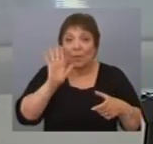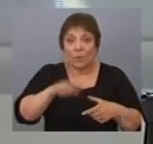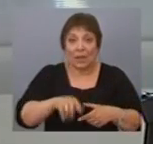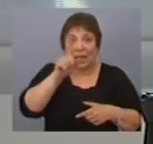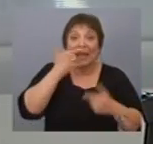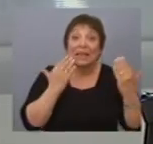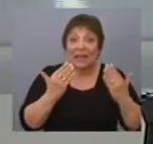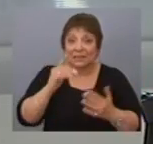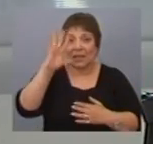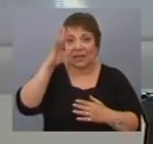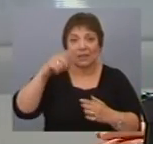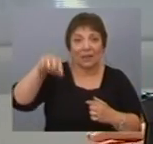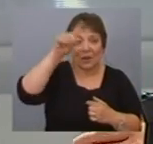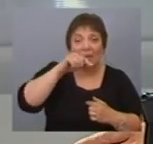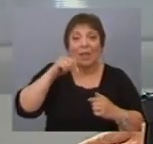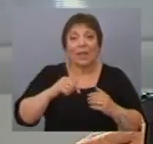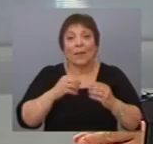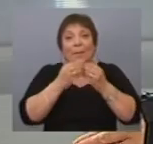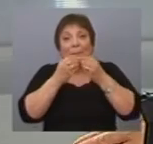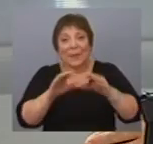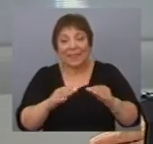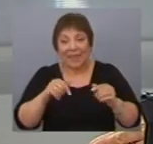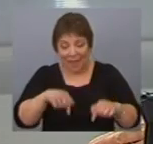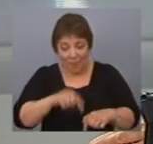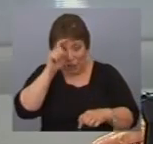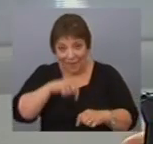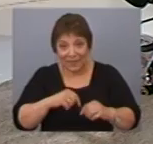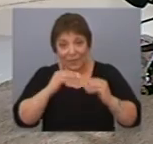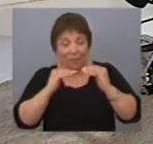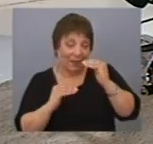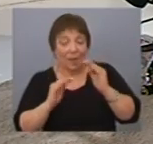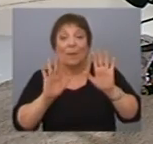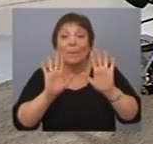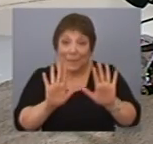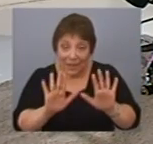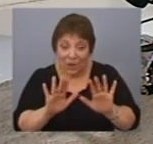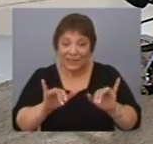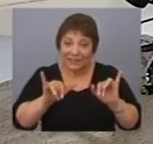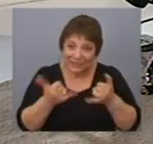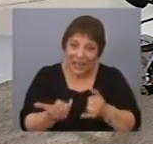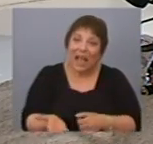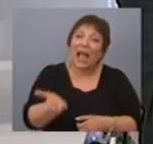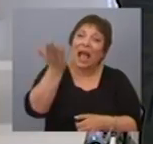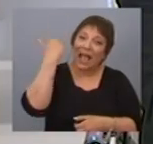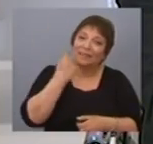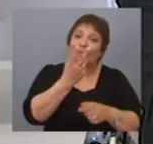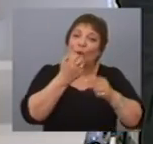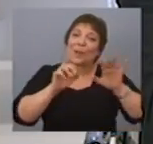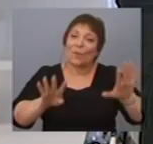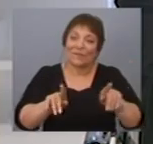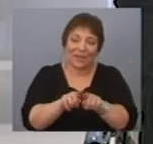y eso amortigua la pérdida de votos que ocurre en Montevideo. Exacto, pero ya había pasado eso en el 2009.